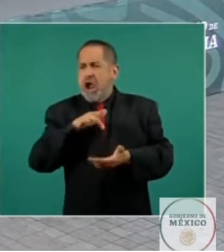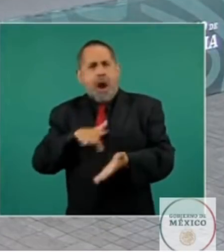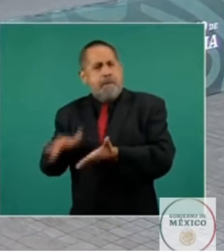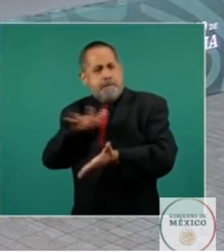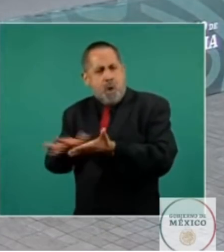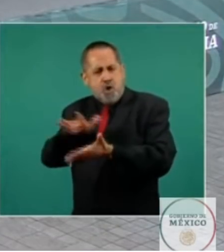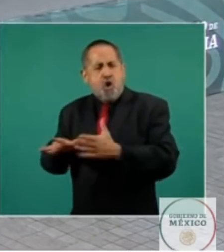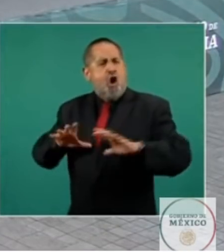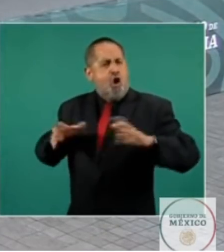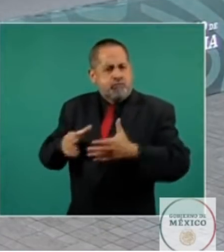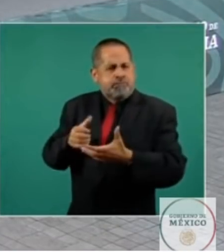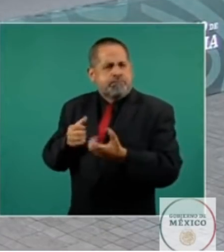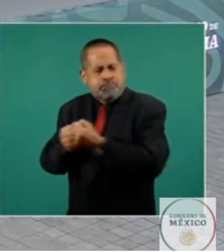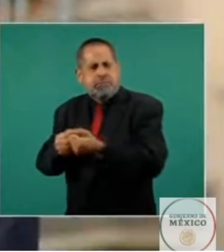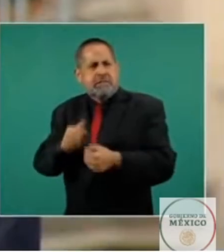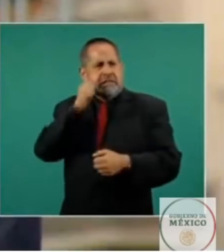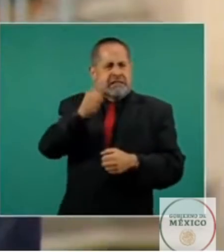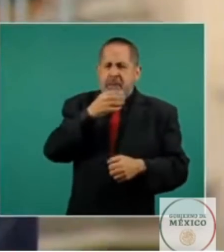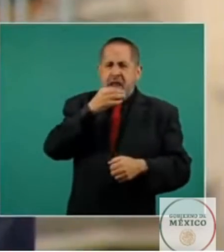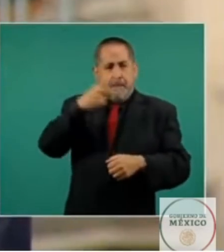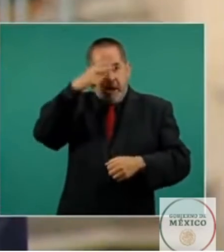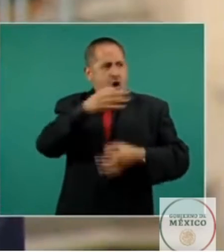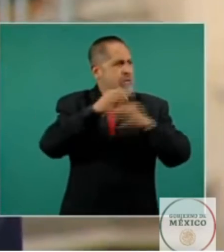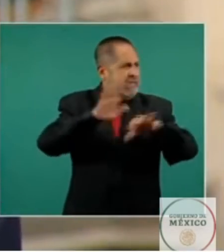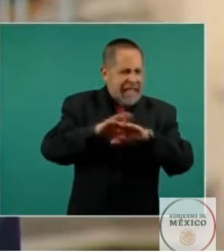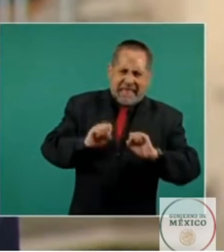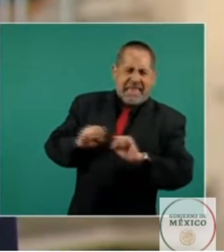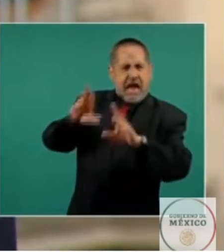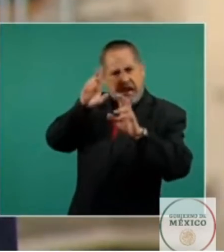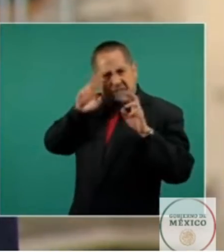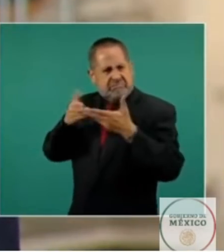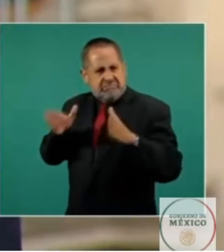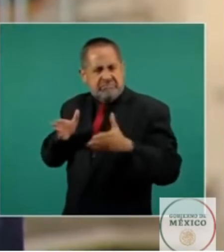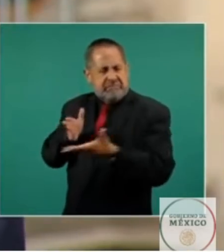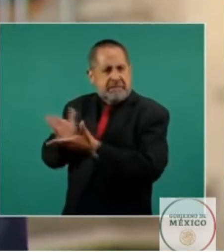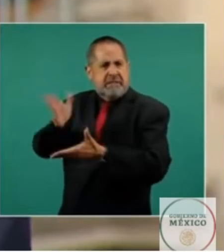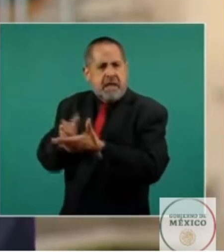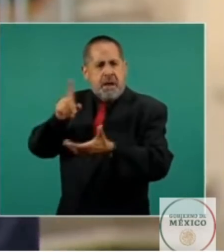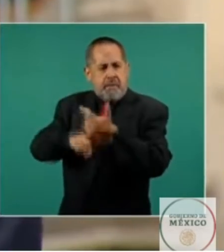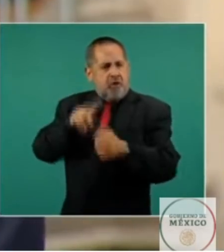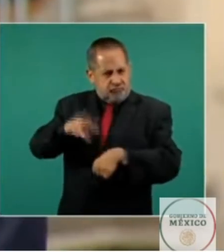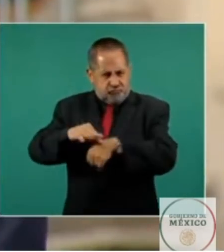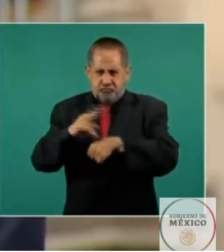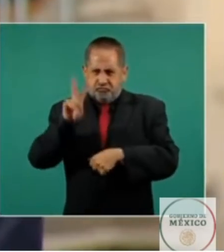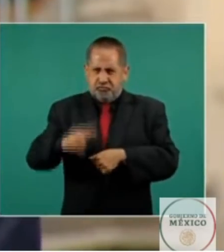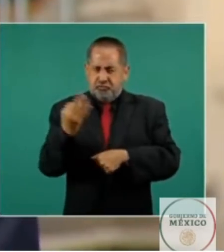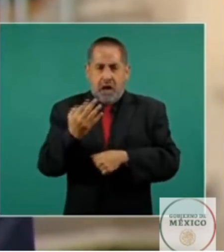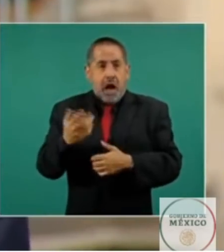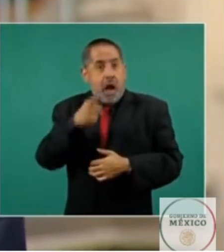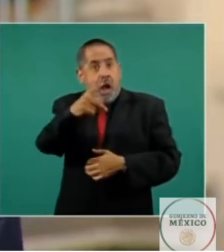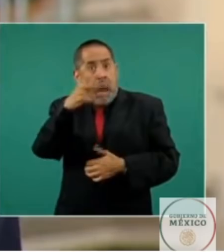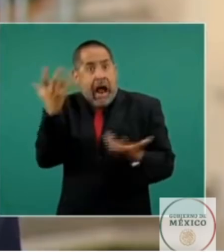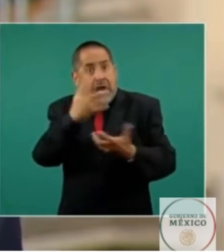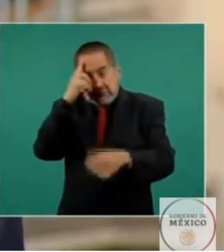reclamo por el levantamiento del bloqueo y porque se convierte el voto anual de Naciones Unidas en hechos concretos algo que su